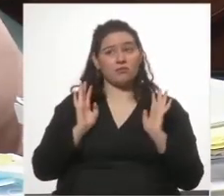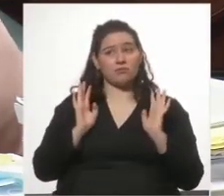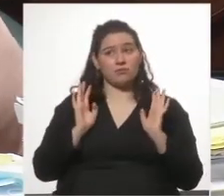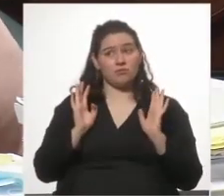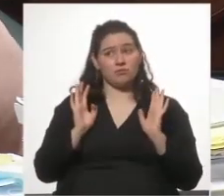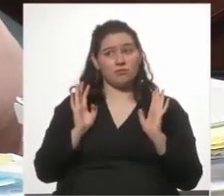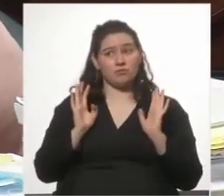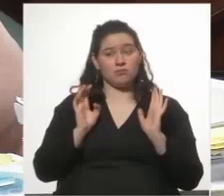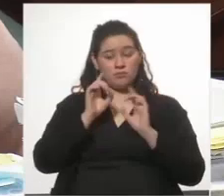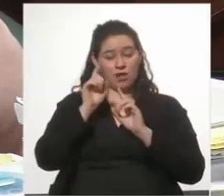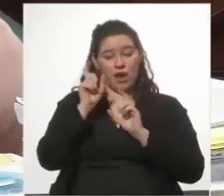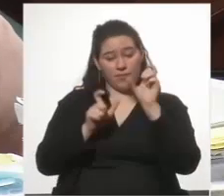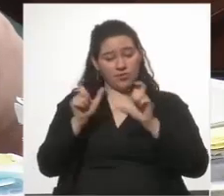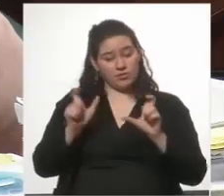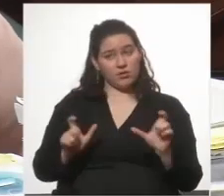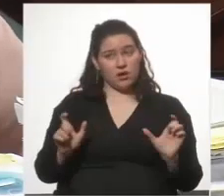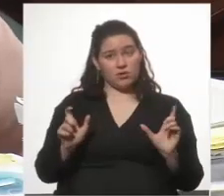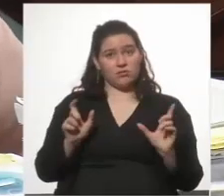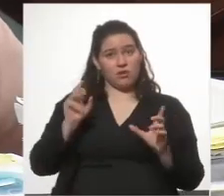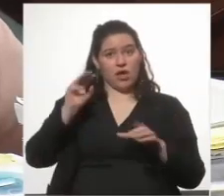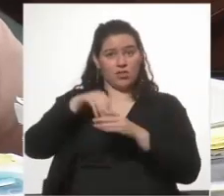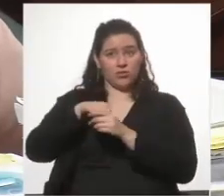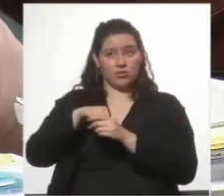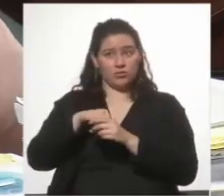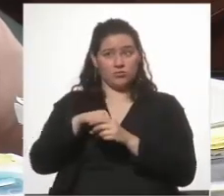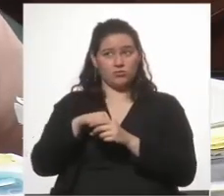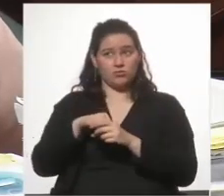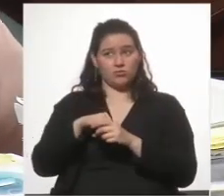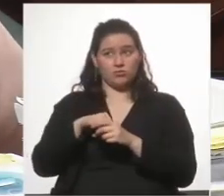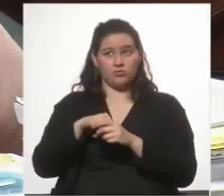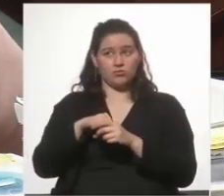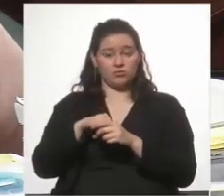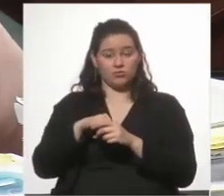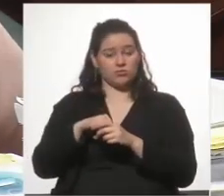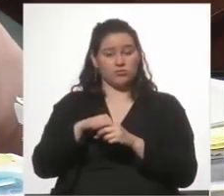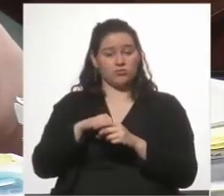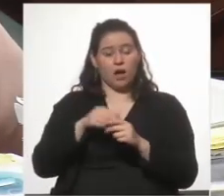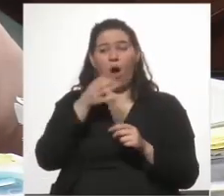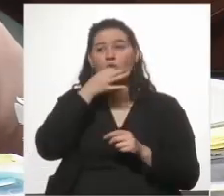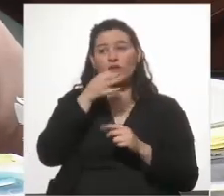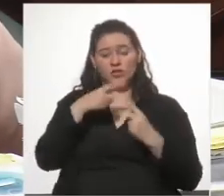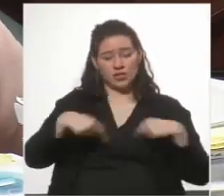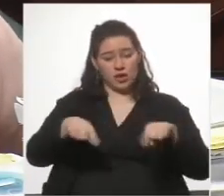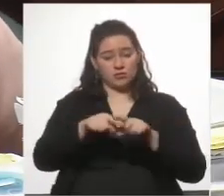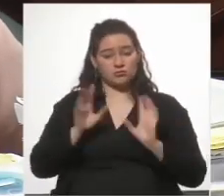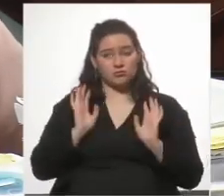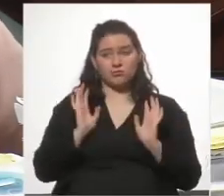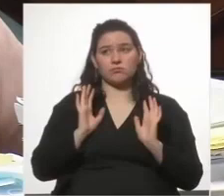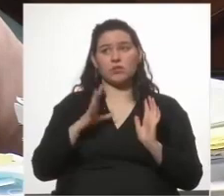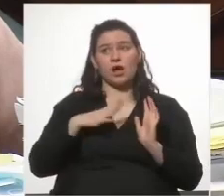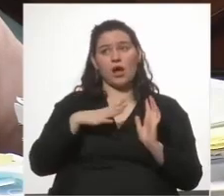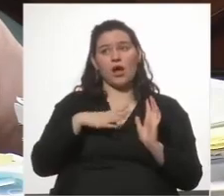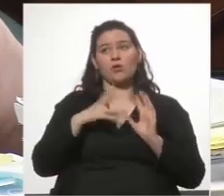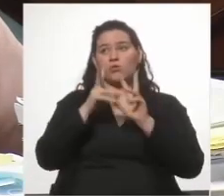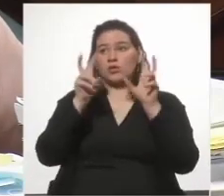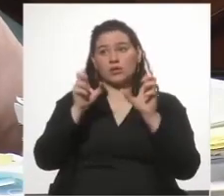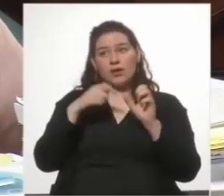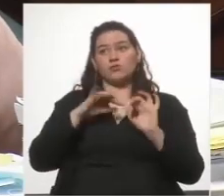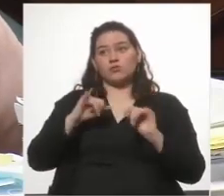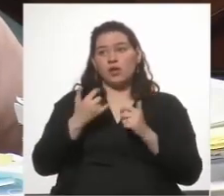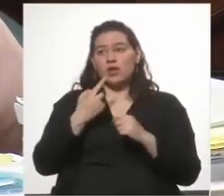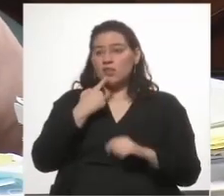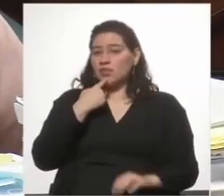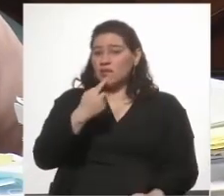los subordinados, que son los que después tenemos en las audiencias. Porque además hay un fenómeno, que yo lo dije